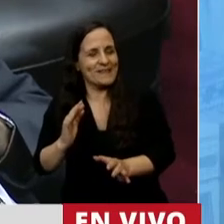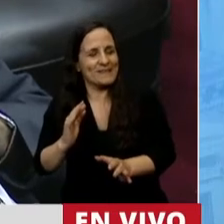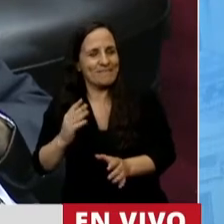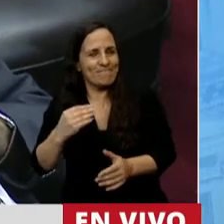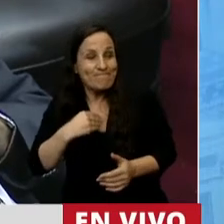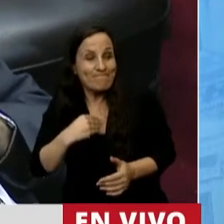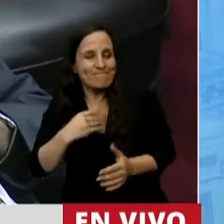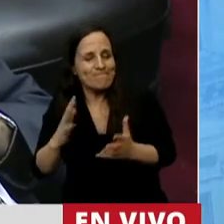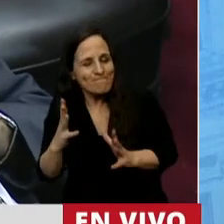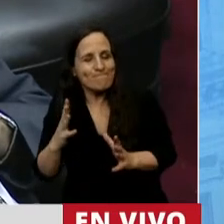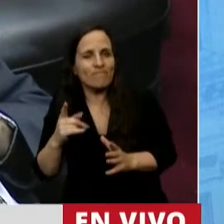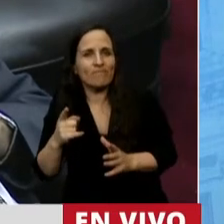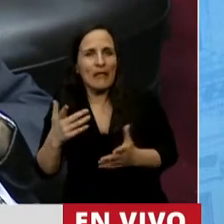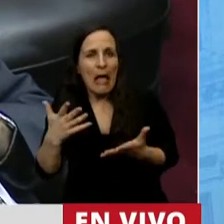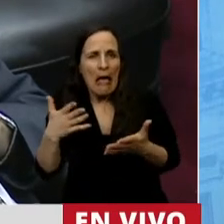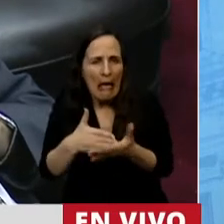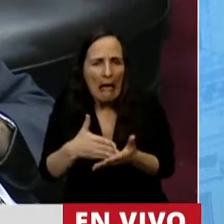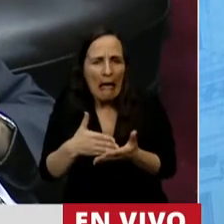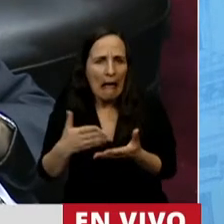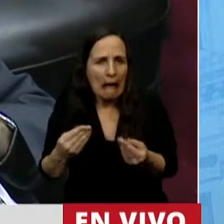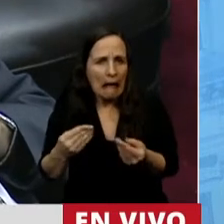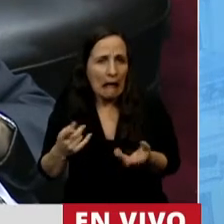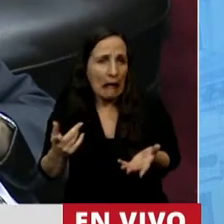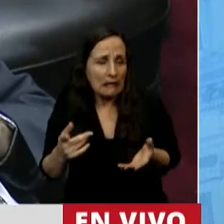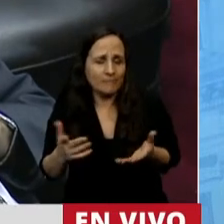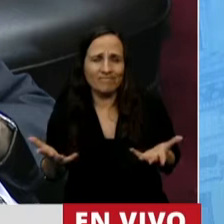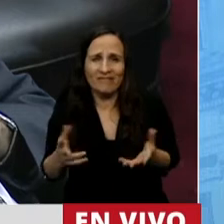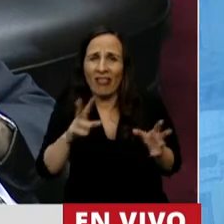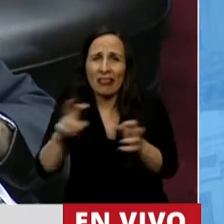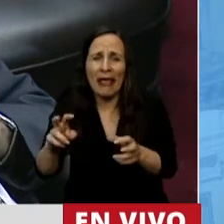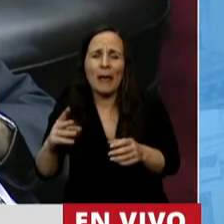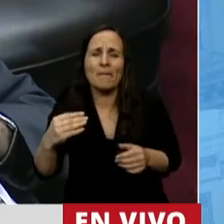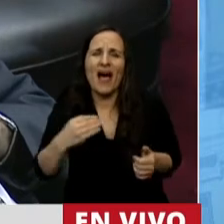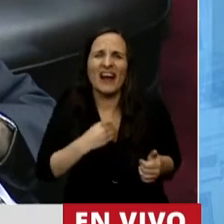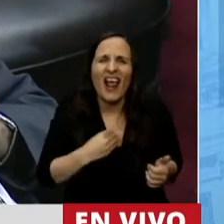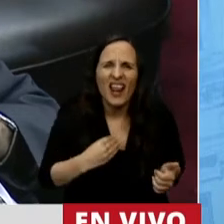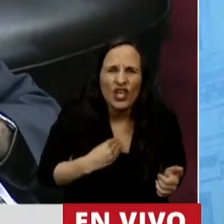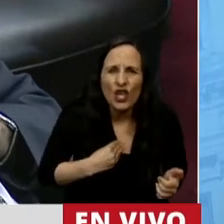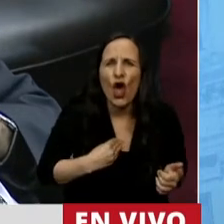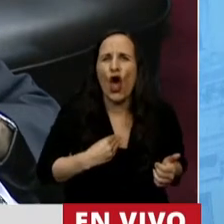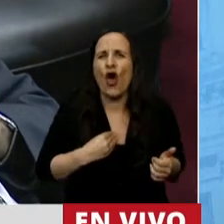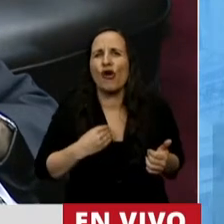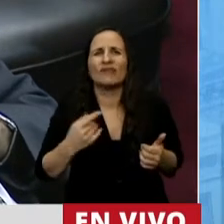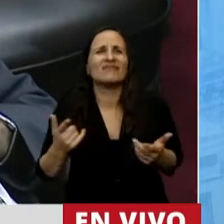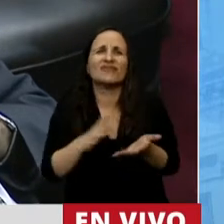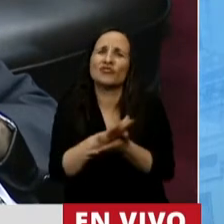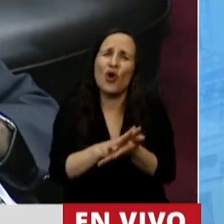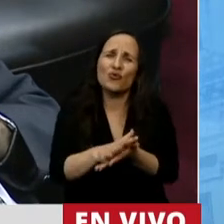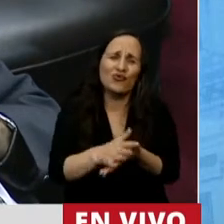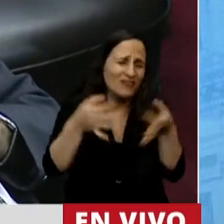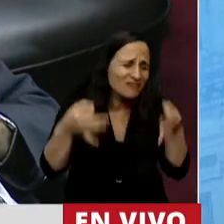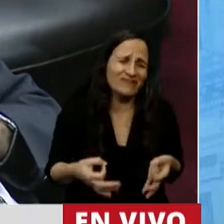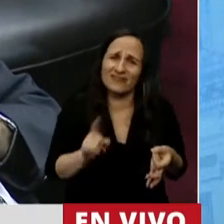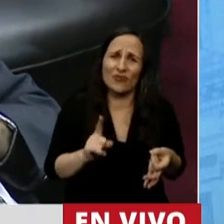inconveniente de que las consideraciones religiosas no dan soluciones definitivas a los problemas morales